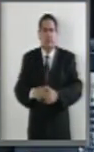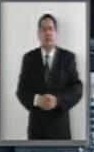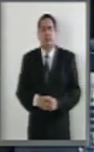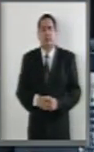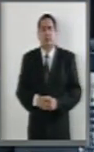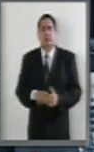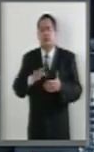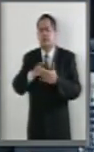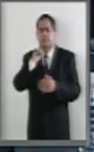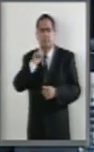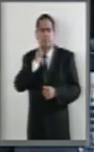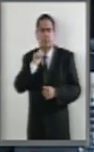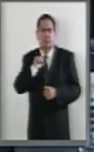Gracias, Senadora Luisa María Calderón.